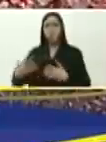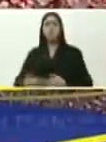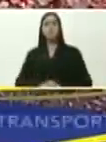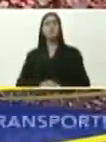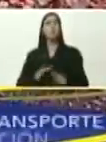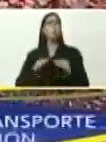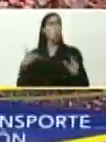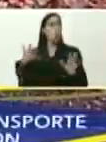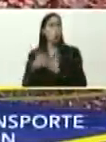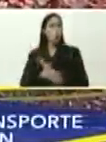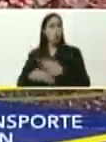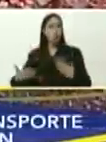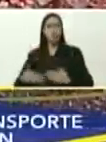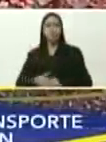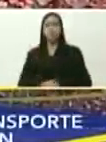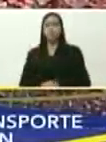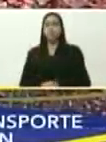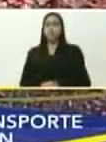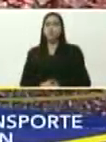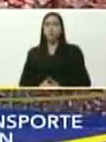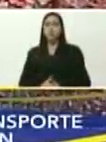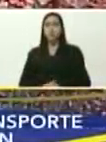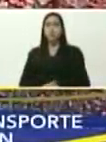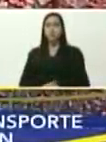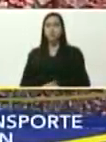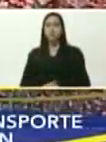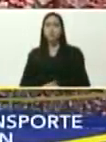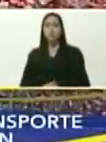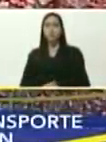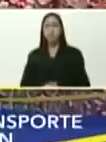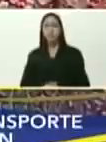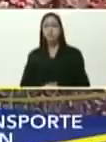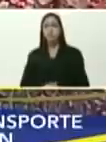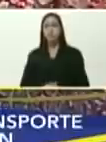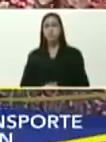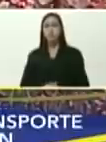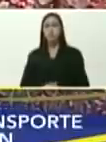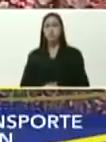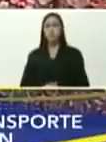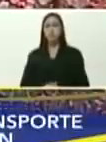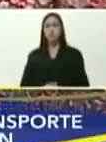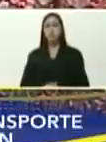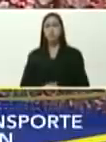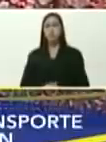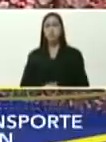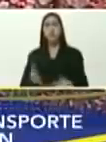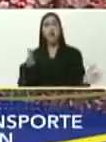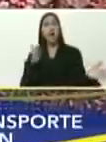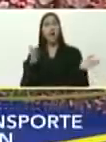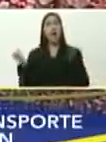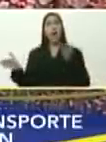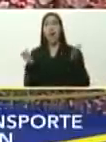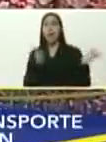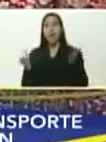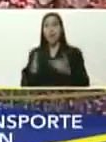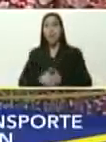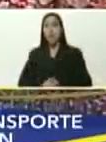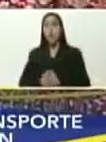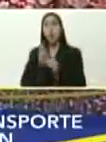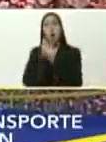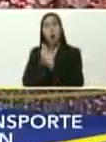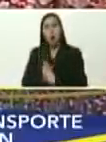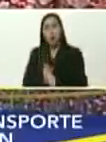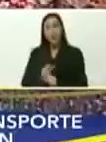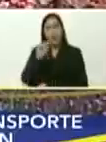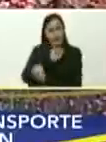lo que tiene que ver con lo que llaman el servicio preventivo,